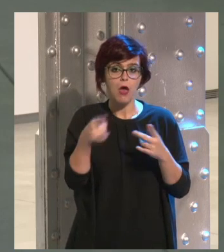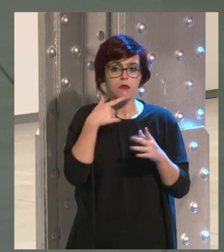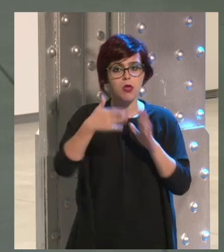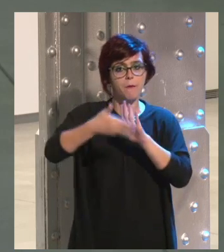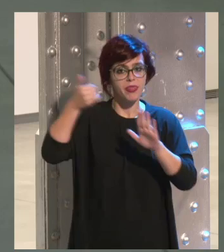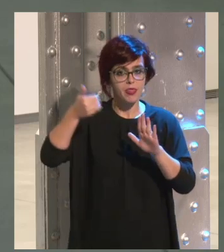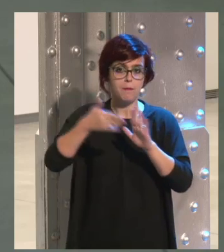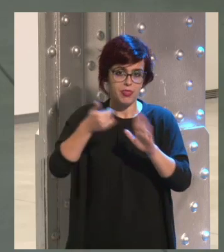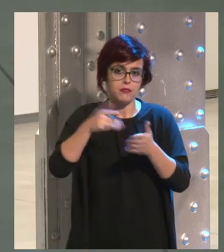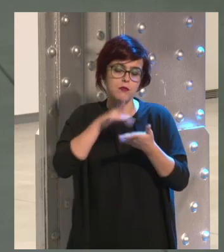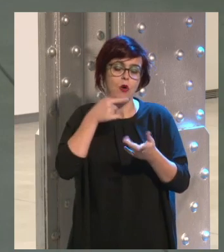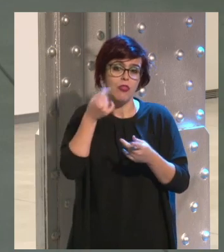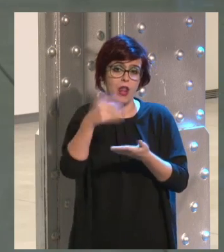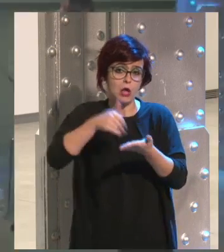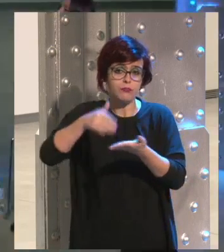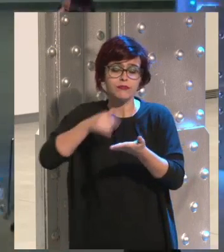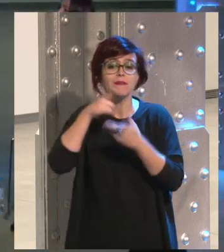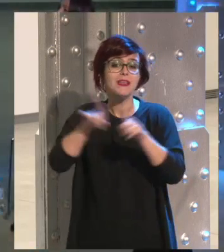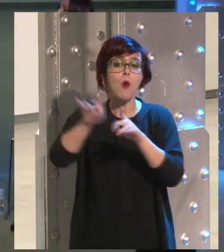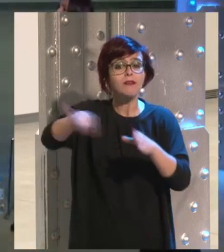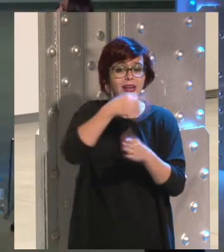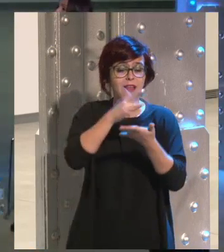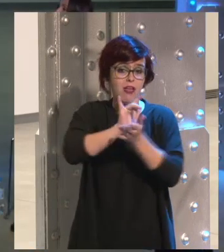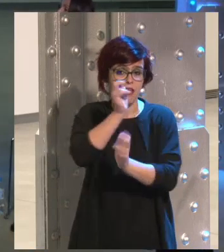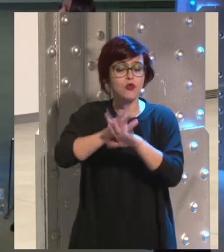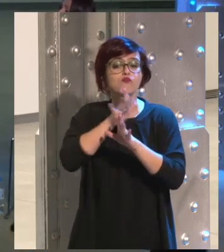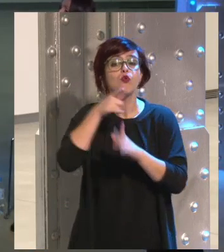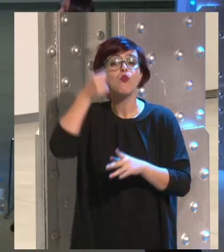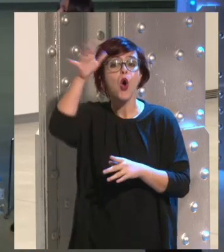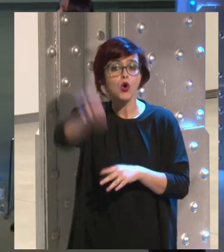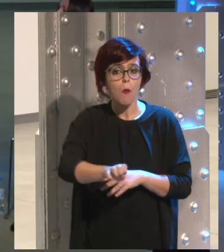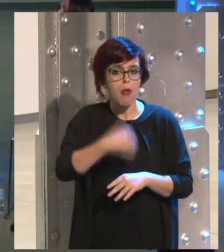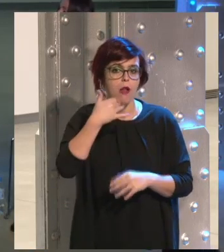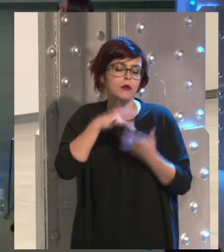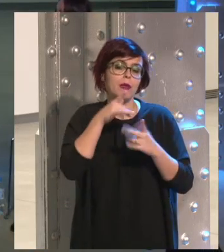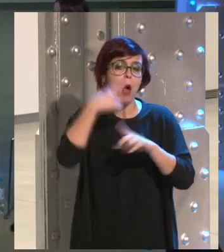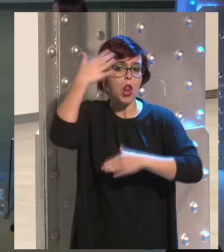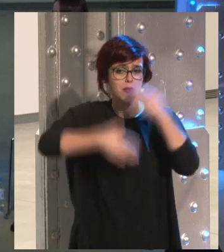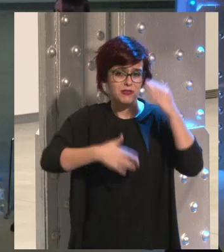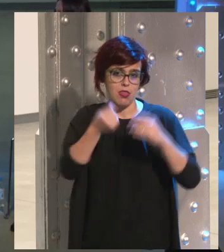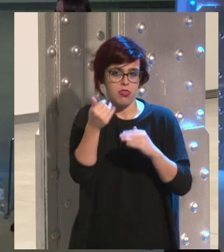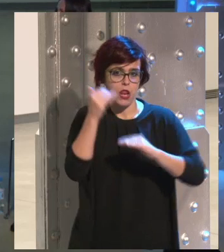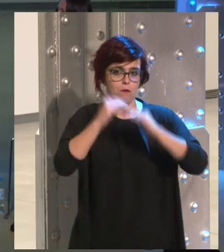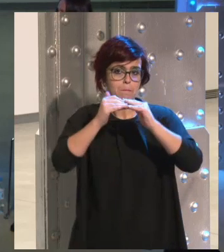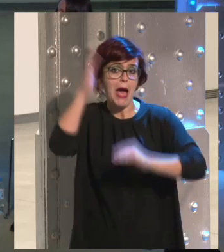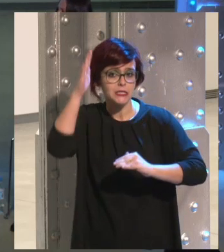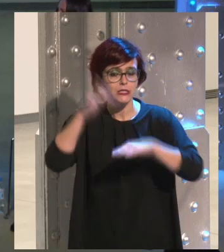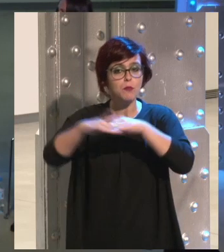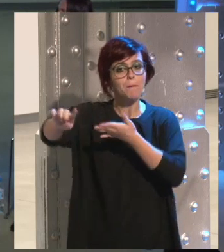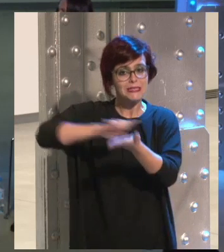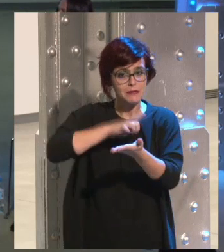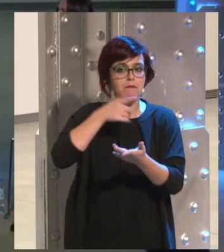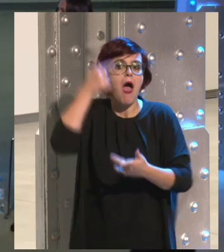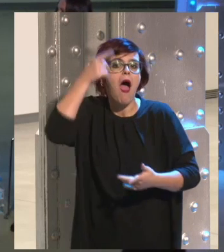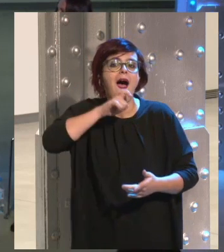cobrando una determinada cantidad. Es como tener una tarjeta de crédito cuando tú haces una compra que a lo mejor supera un límite de una cantidad, te envían un mensaje